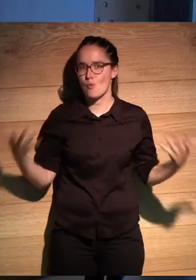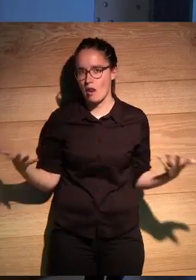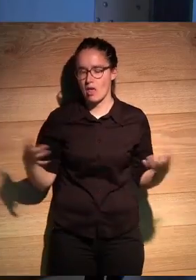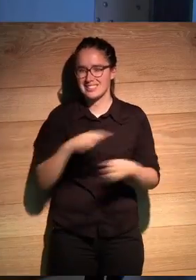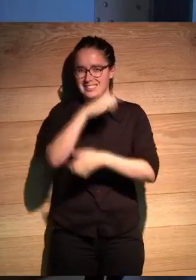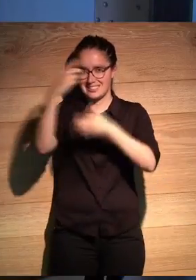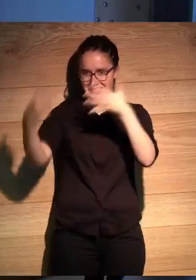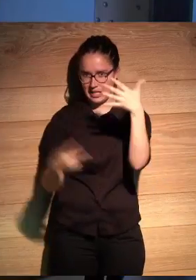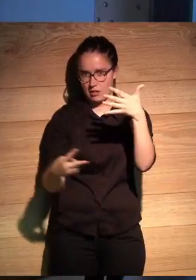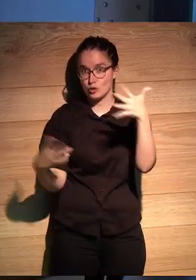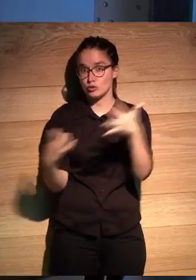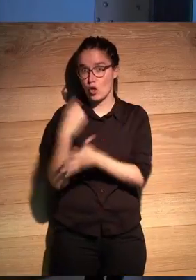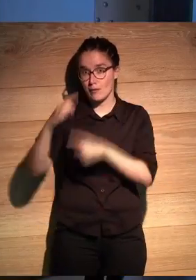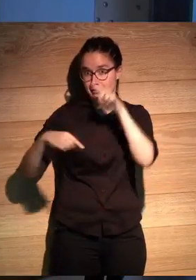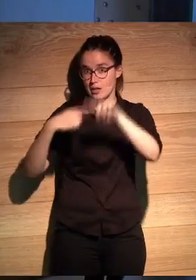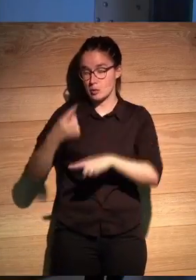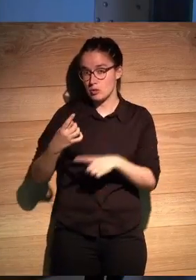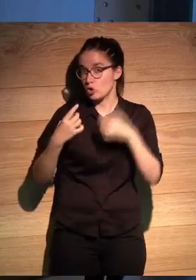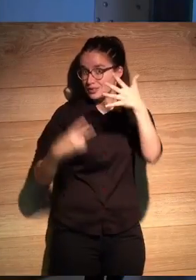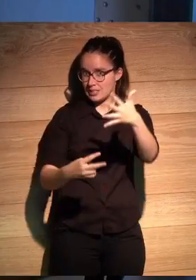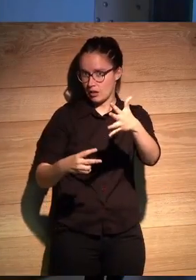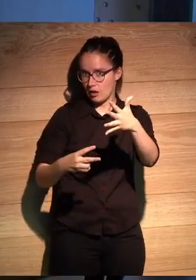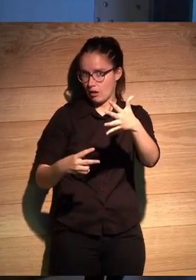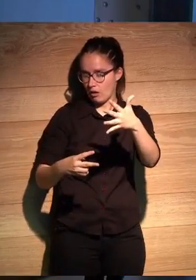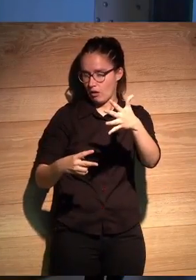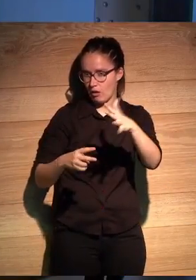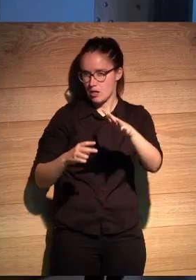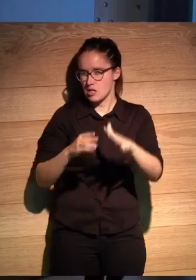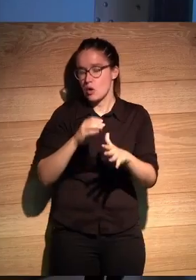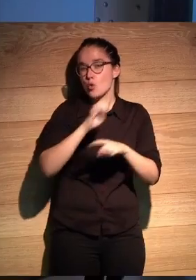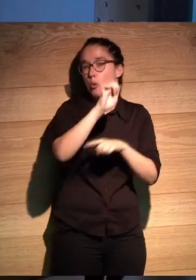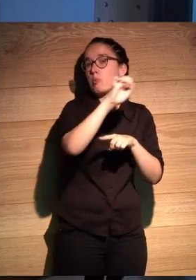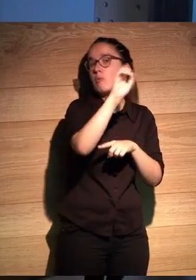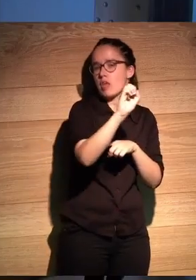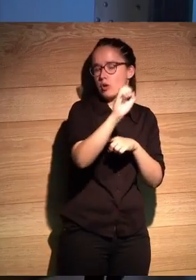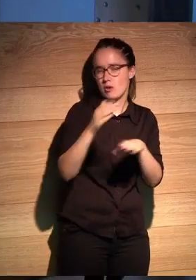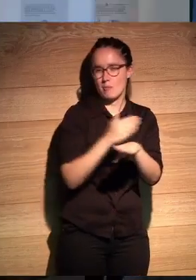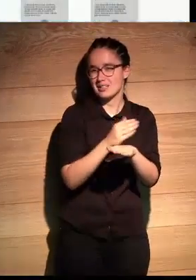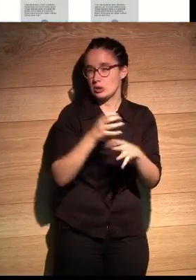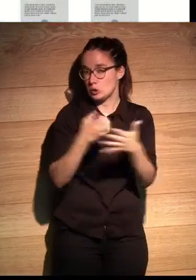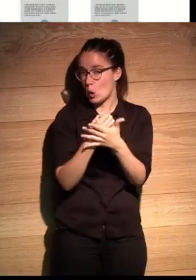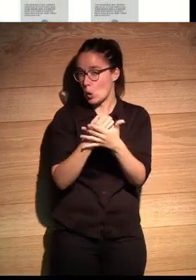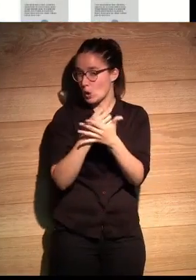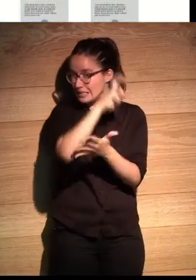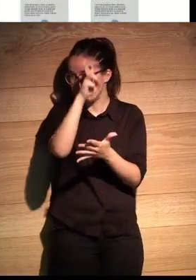son siete. Todo lo que vais a ver posteriormente no hay más que esto. Aparte de la home, que sería el número cero, que va aparte, todo lo demás